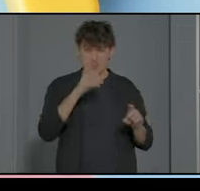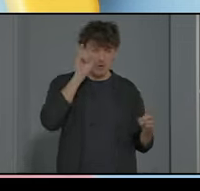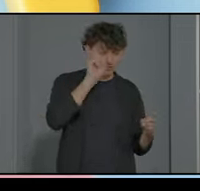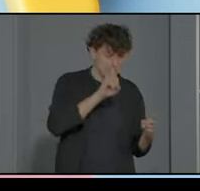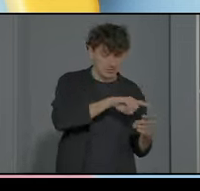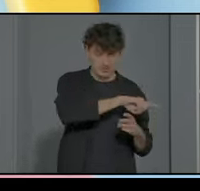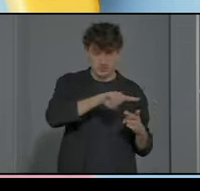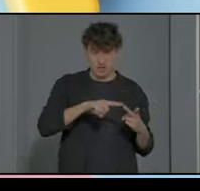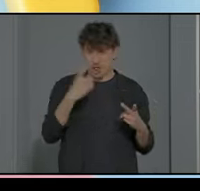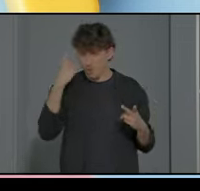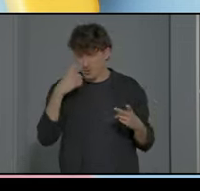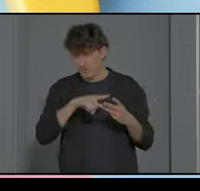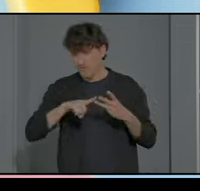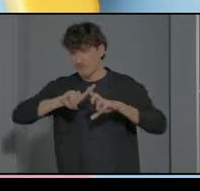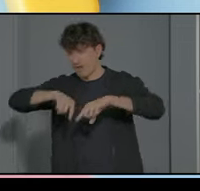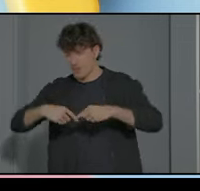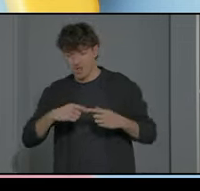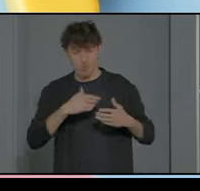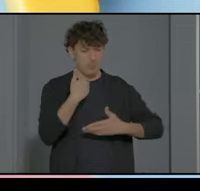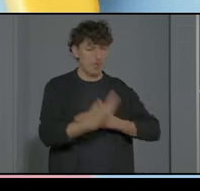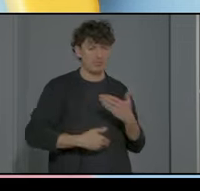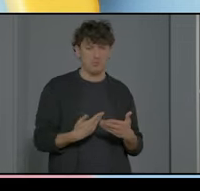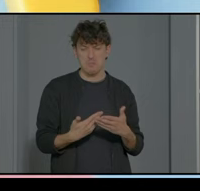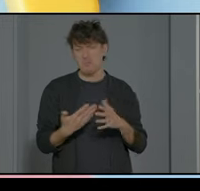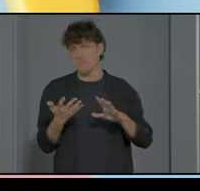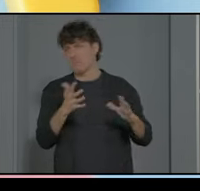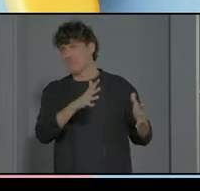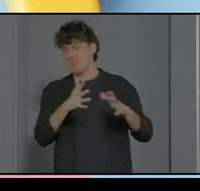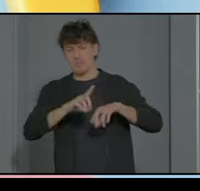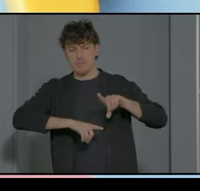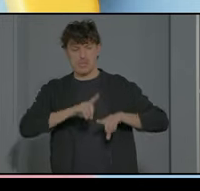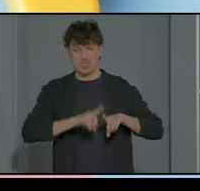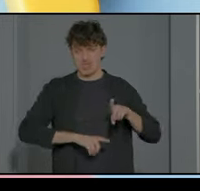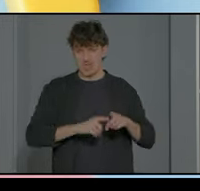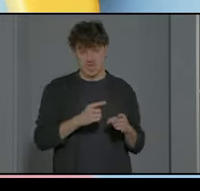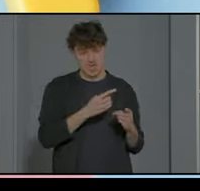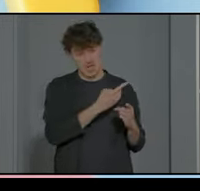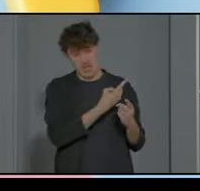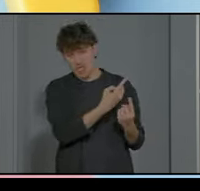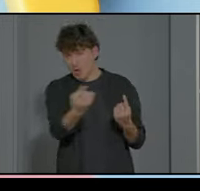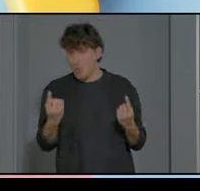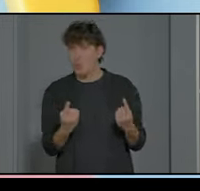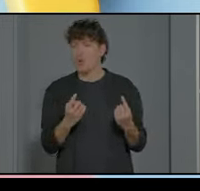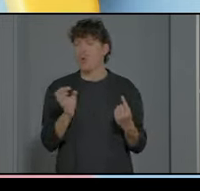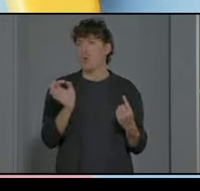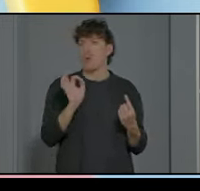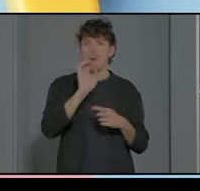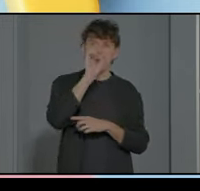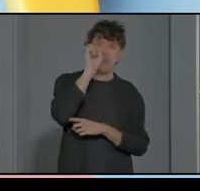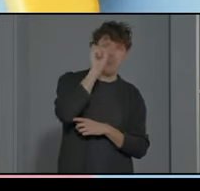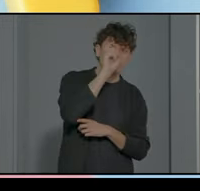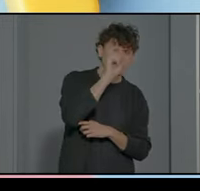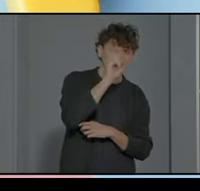y para la familia es un proceso que dura más o menos según según cada uno según las combinaciones de profesorado